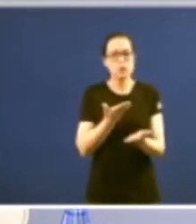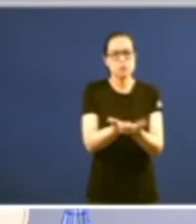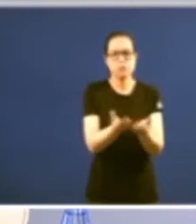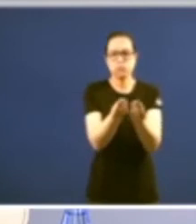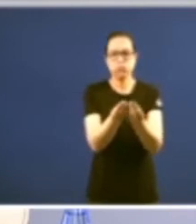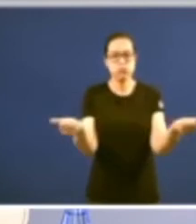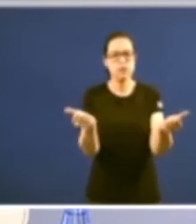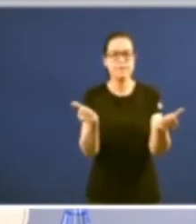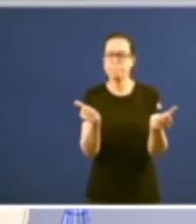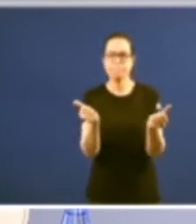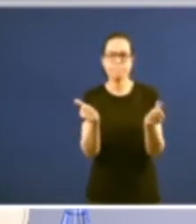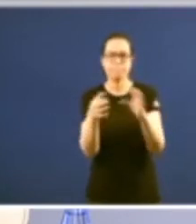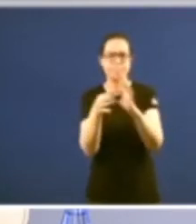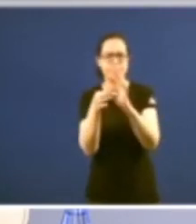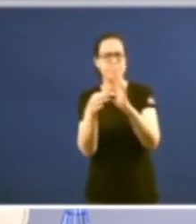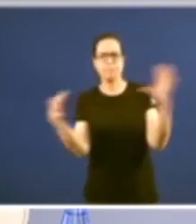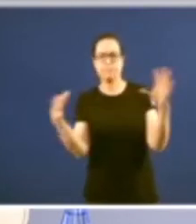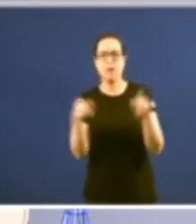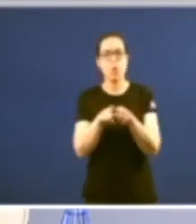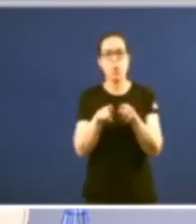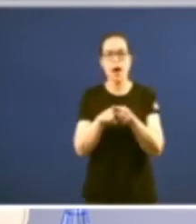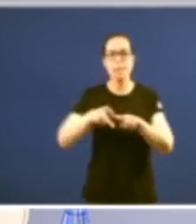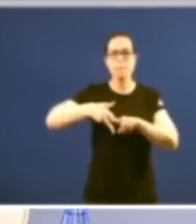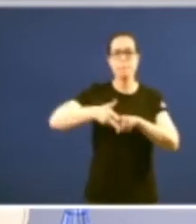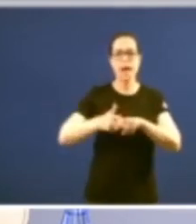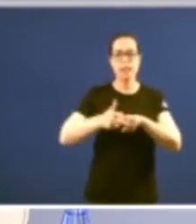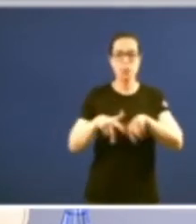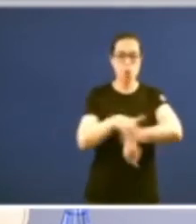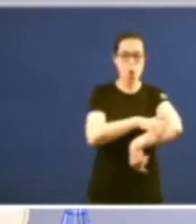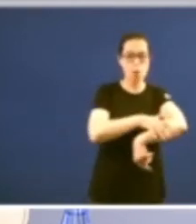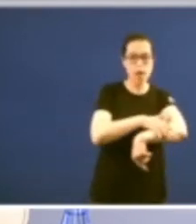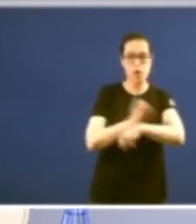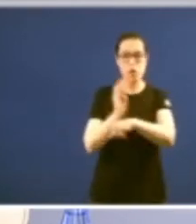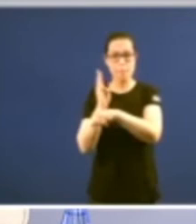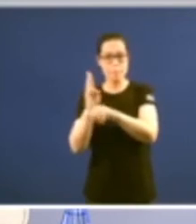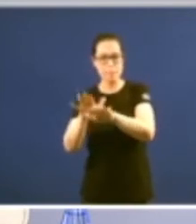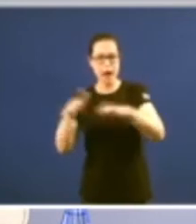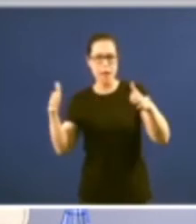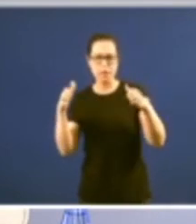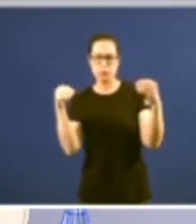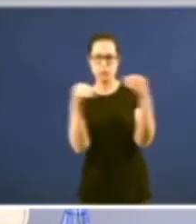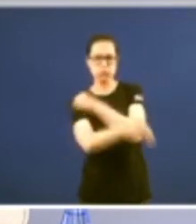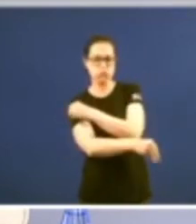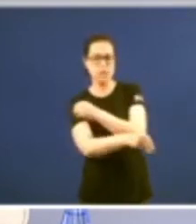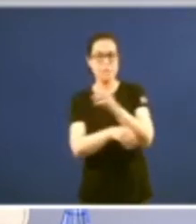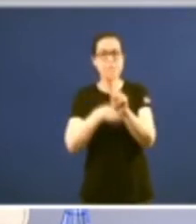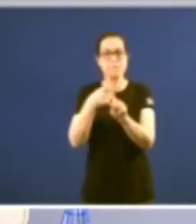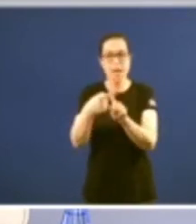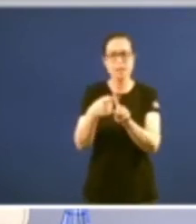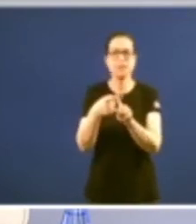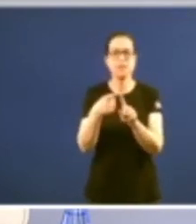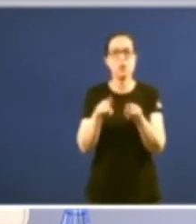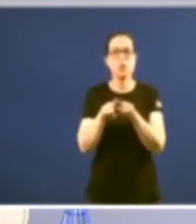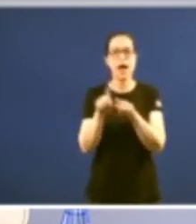imposibilitar o libre xogo dos mecanismos de relación goberno-parlamento e anular por completo a